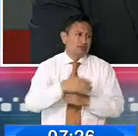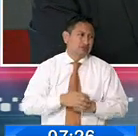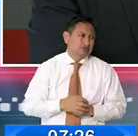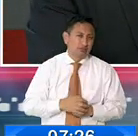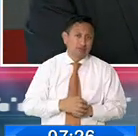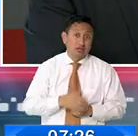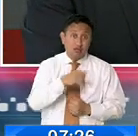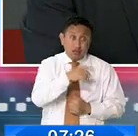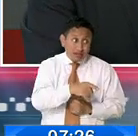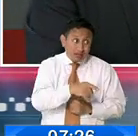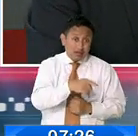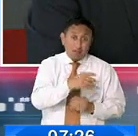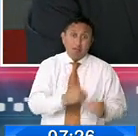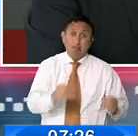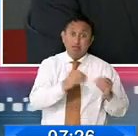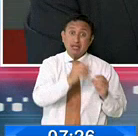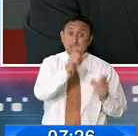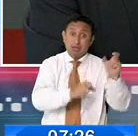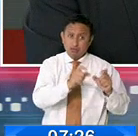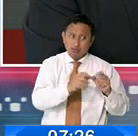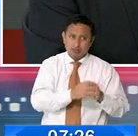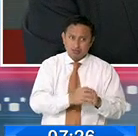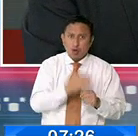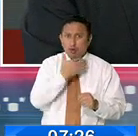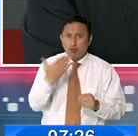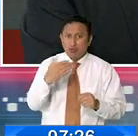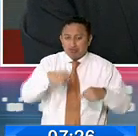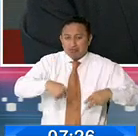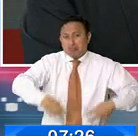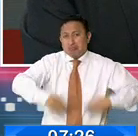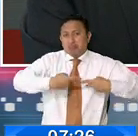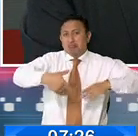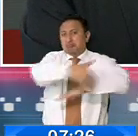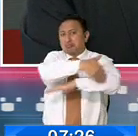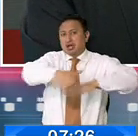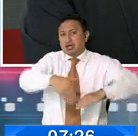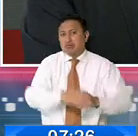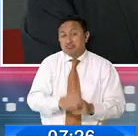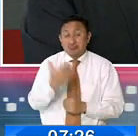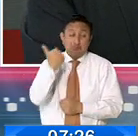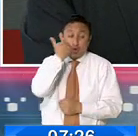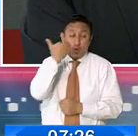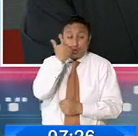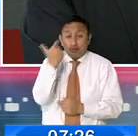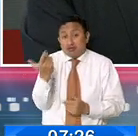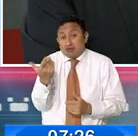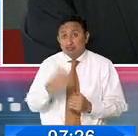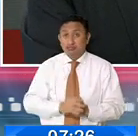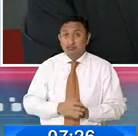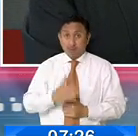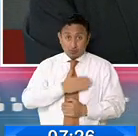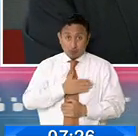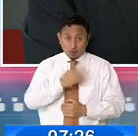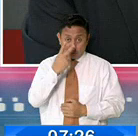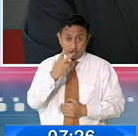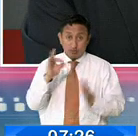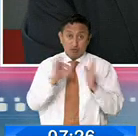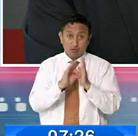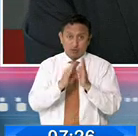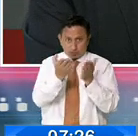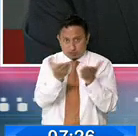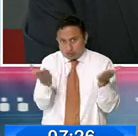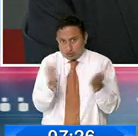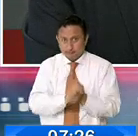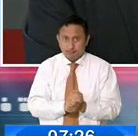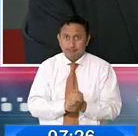ahí es generar que más gente decida ir a vivir en la calle. O sencillamente, yo he visto en las redes sociales, usted también me